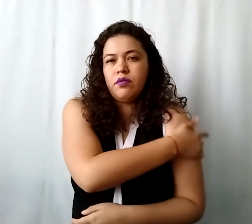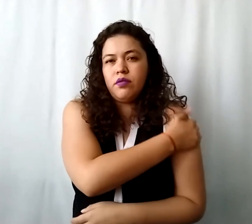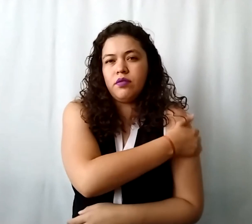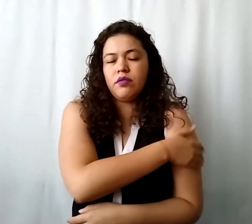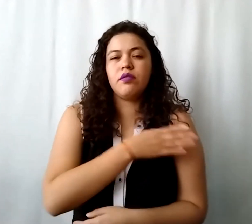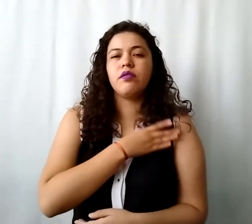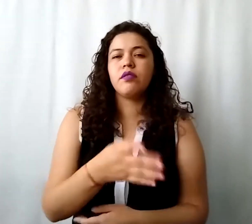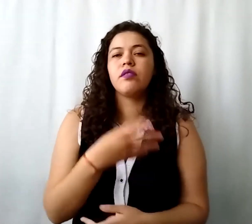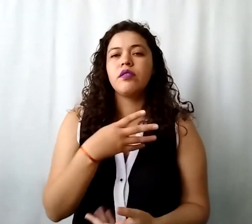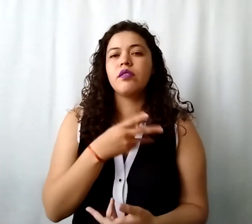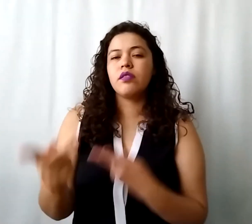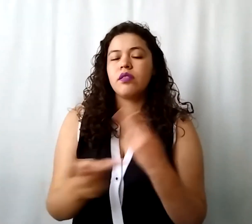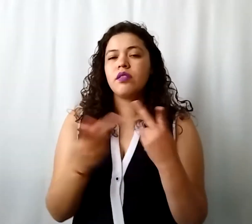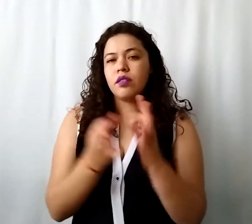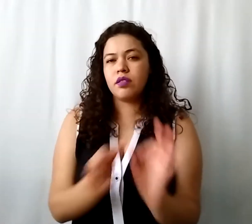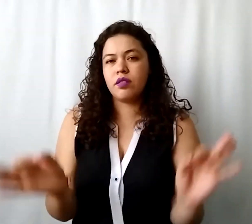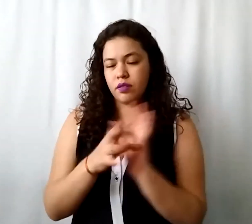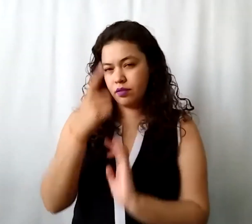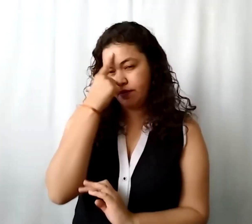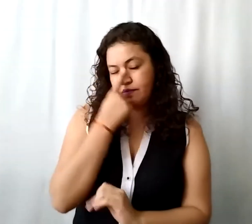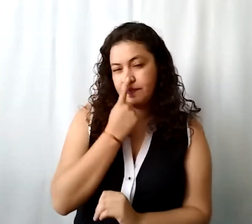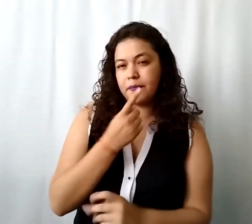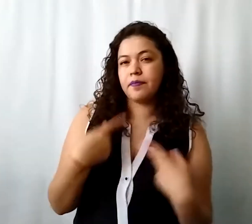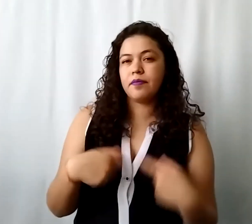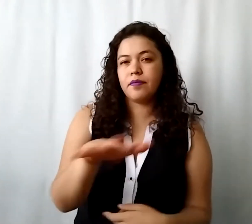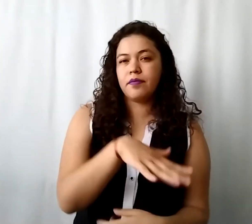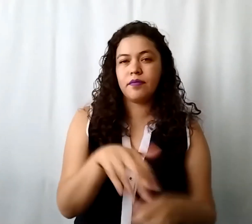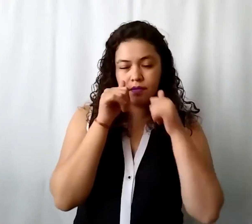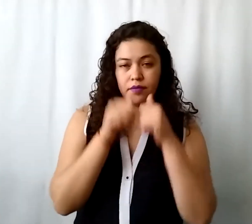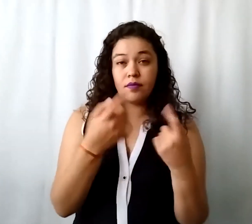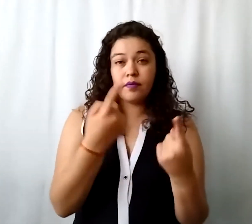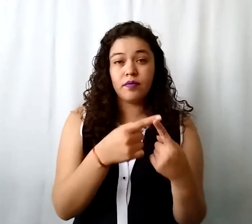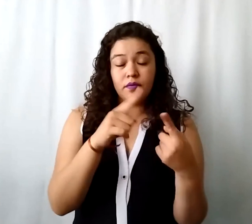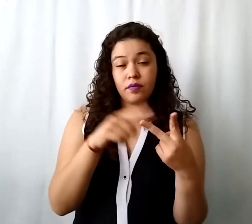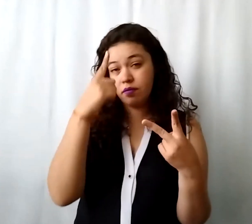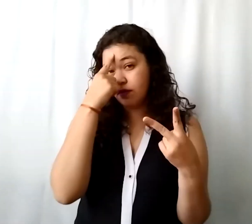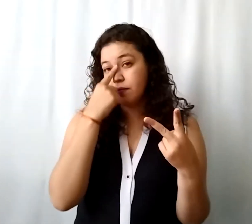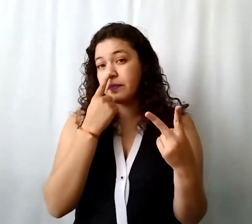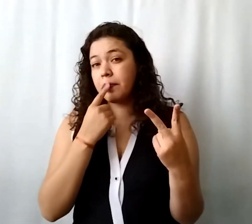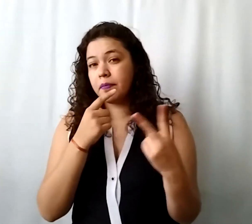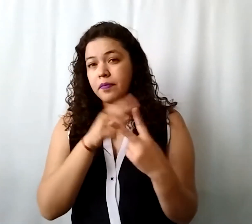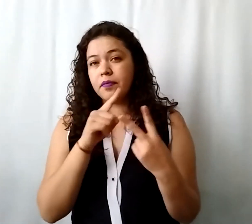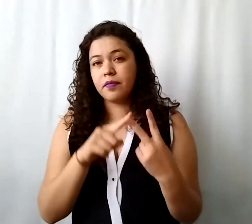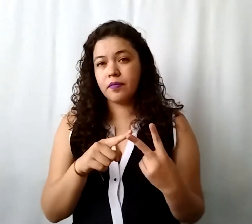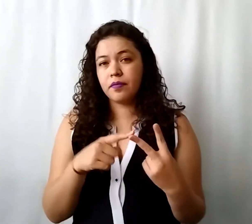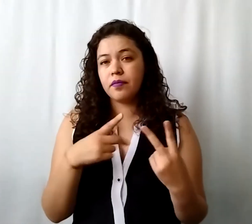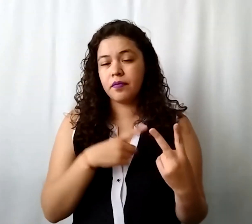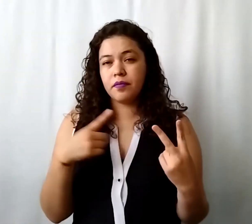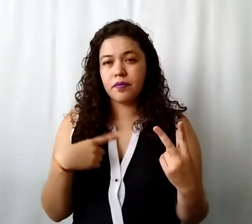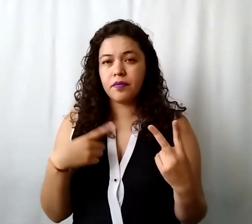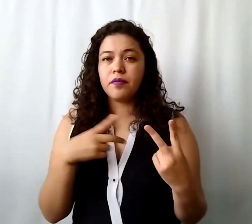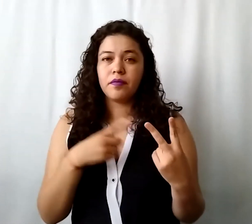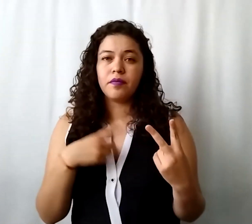decía que es importante considerar el perfil de la población si tenemos dos perfiles muy probablemente tengamos que